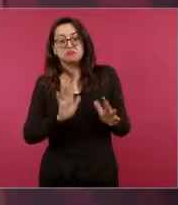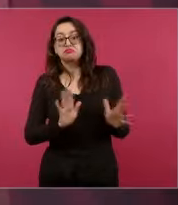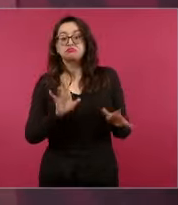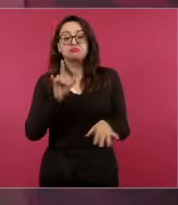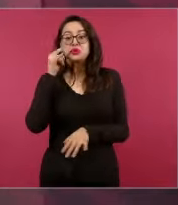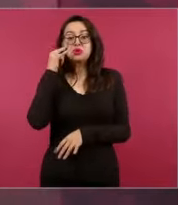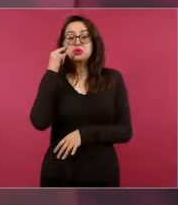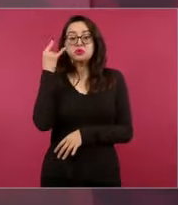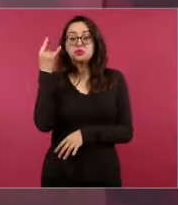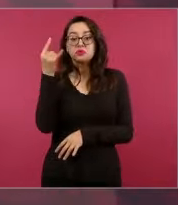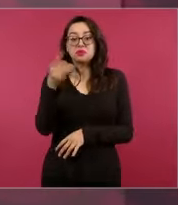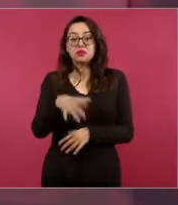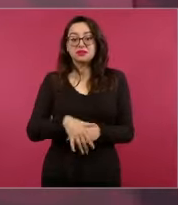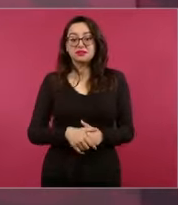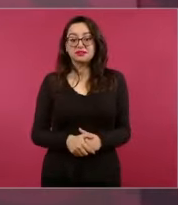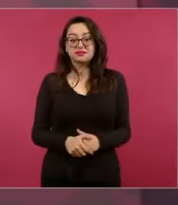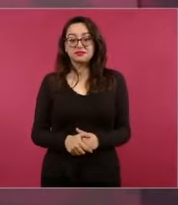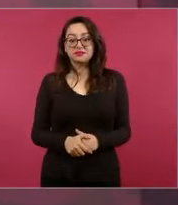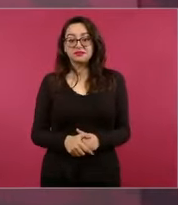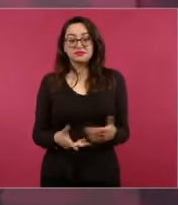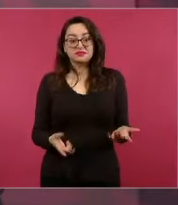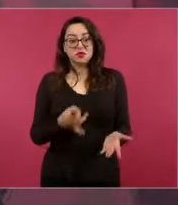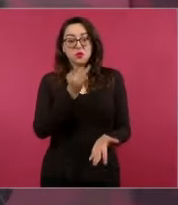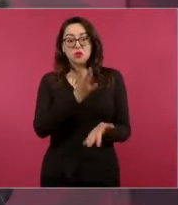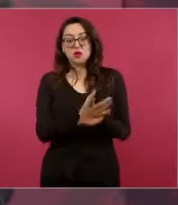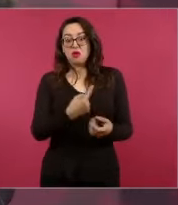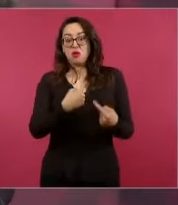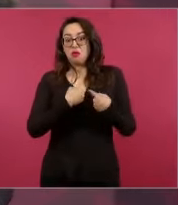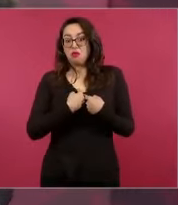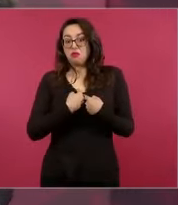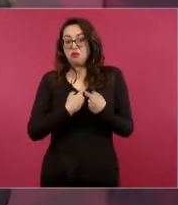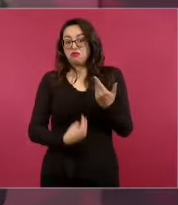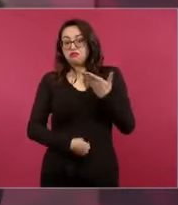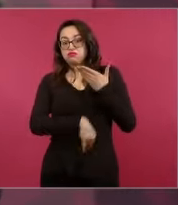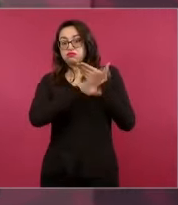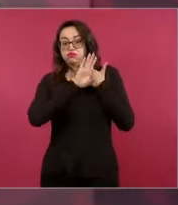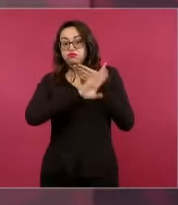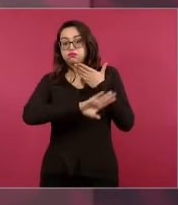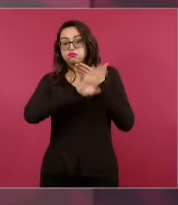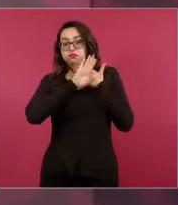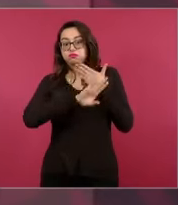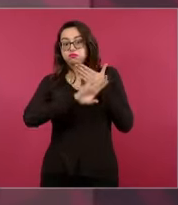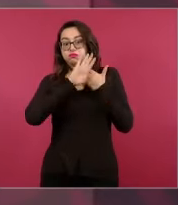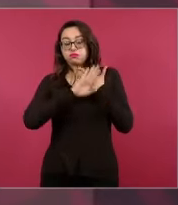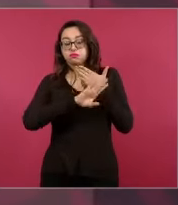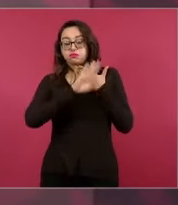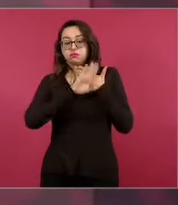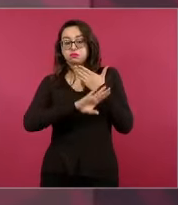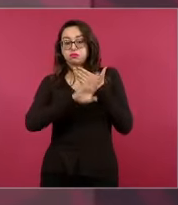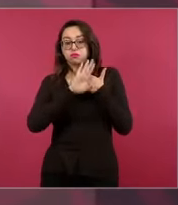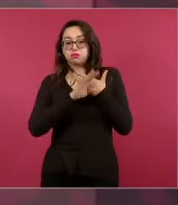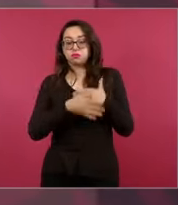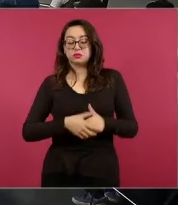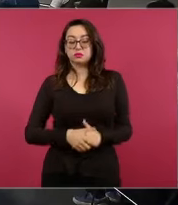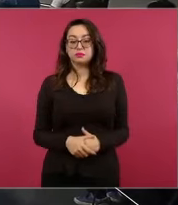en el flanco de la transformación.